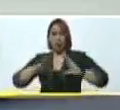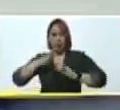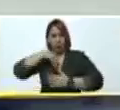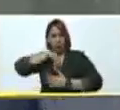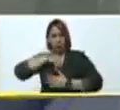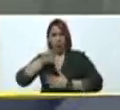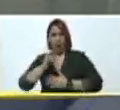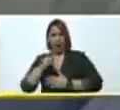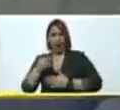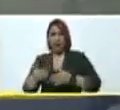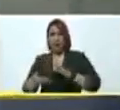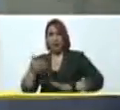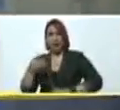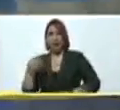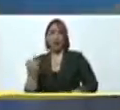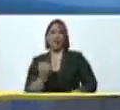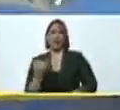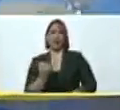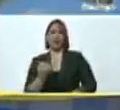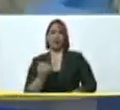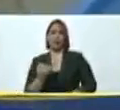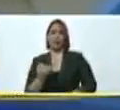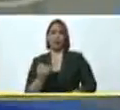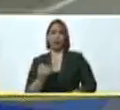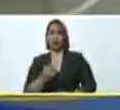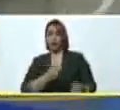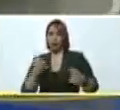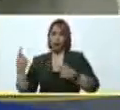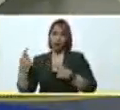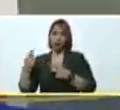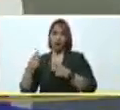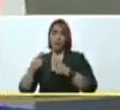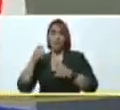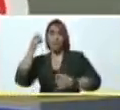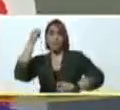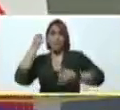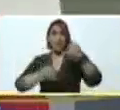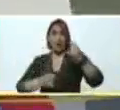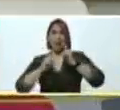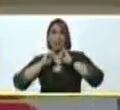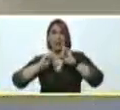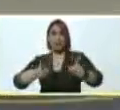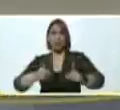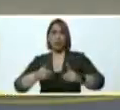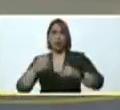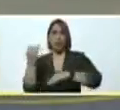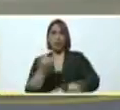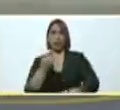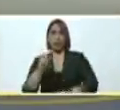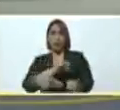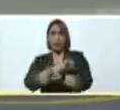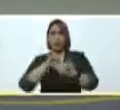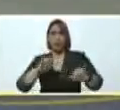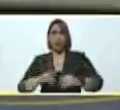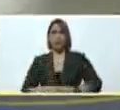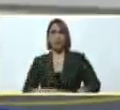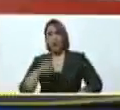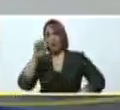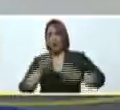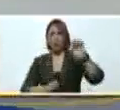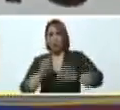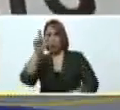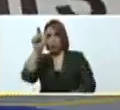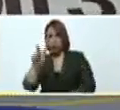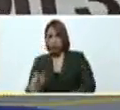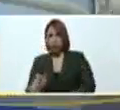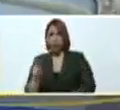y va a las dos habitaciones que se encuentran al final del pasillo para terminar la evaluación del trasplante y